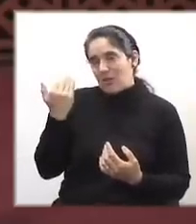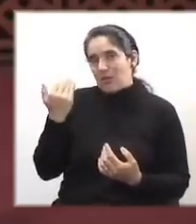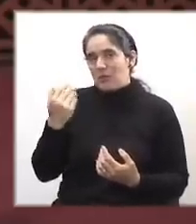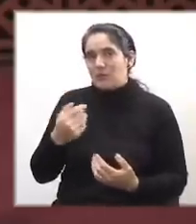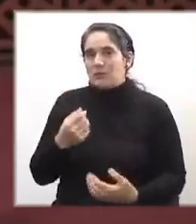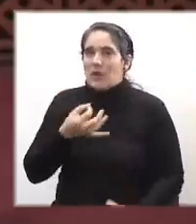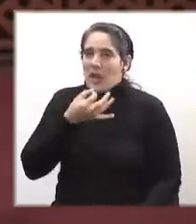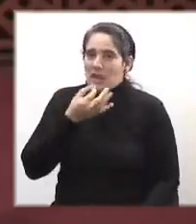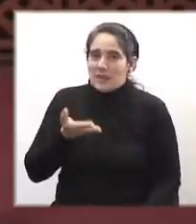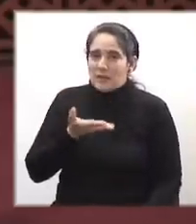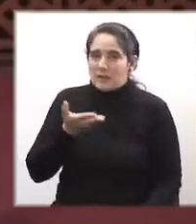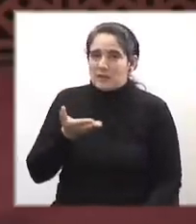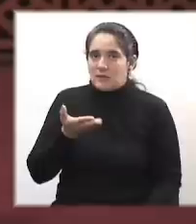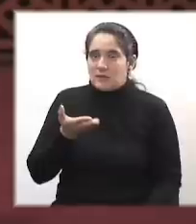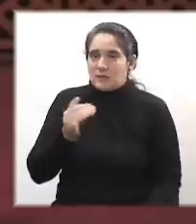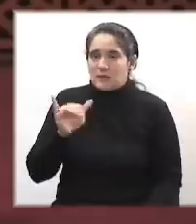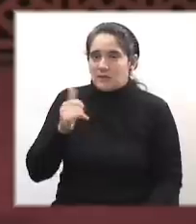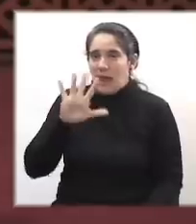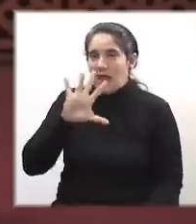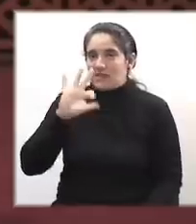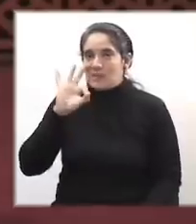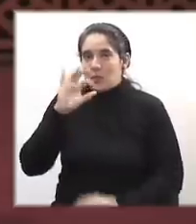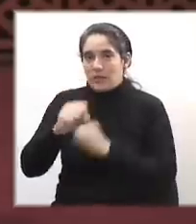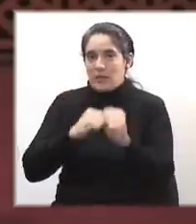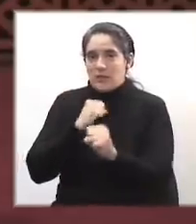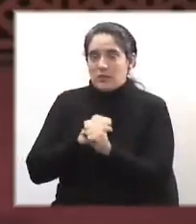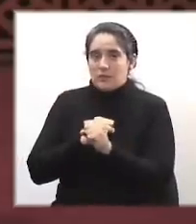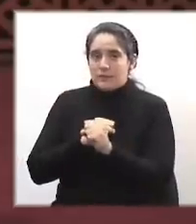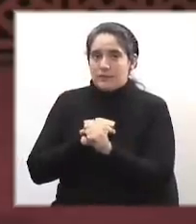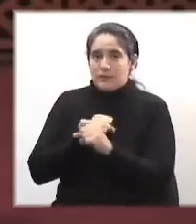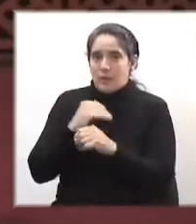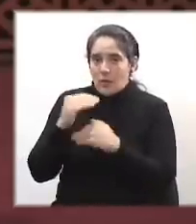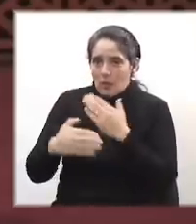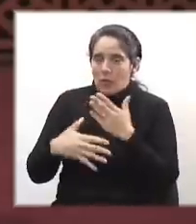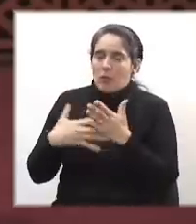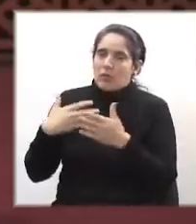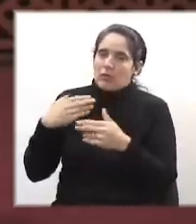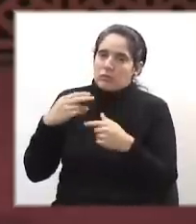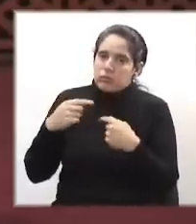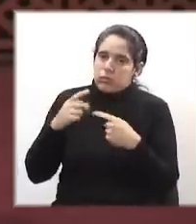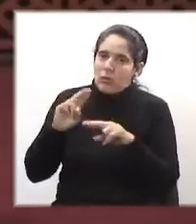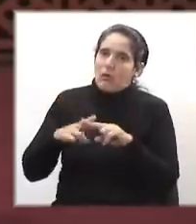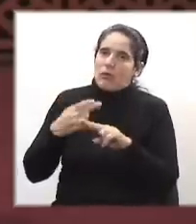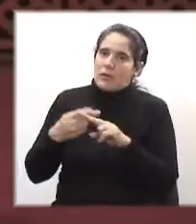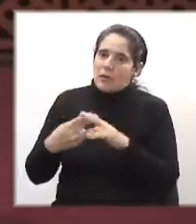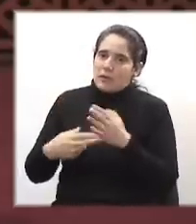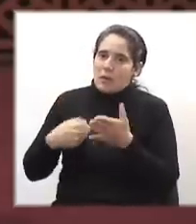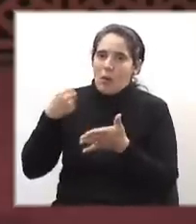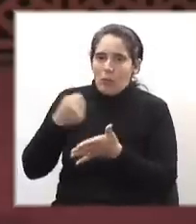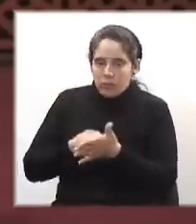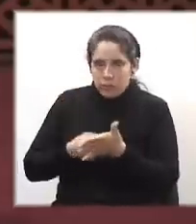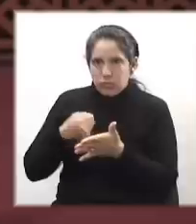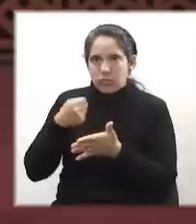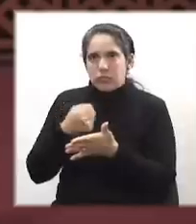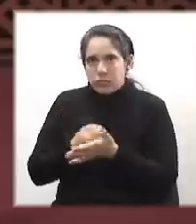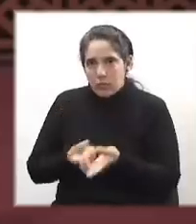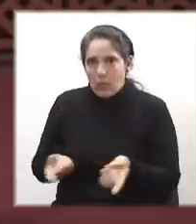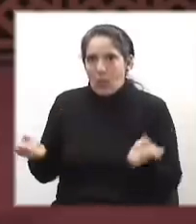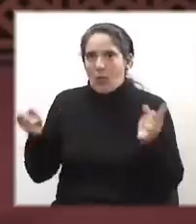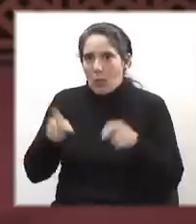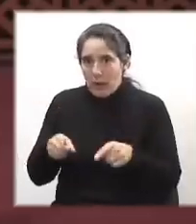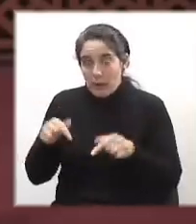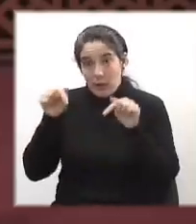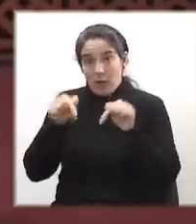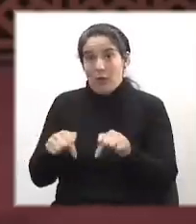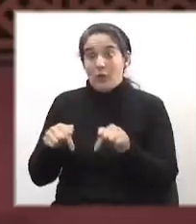hablemos de ya hace más de 50 años, sigue golpeando las puertas del presente, incidiendo